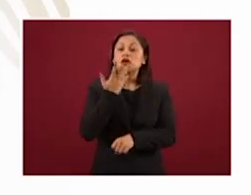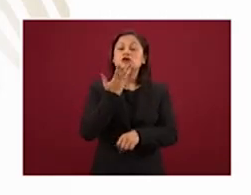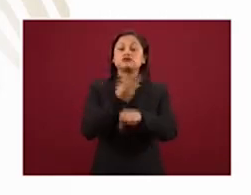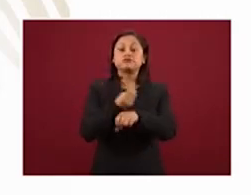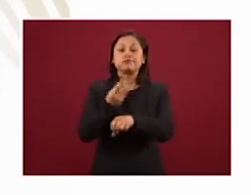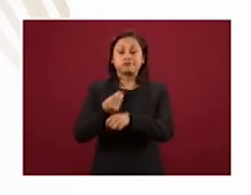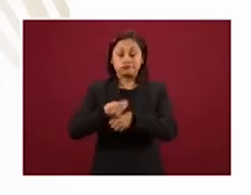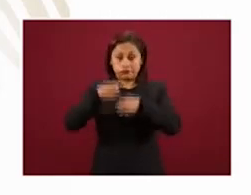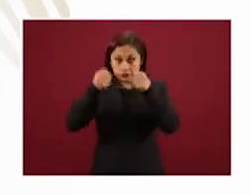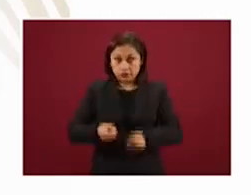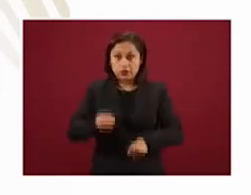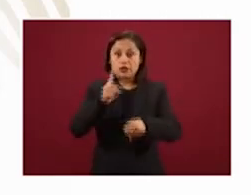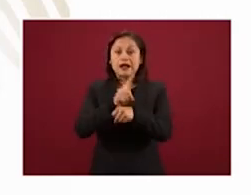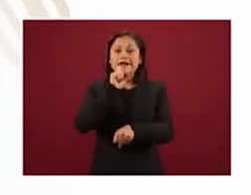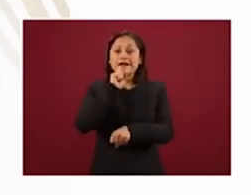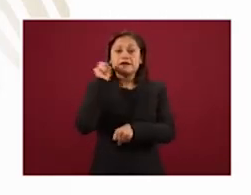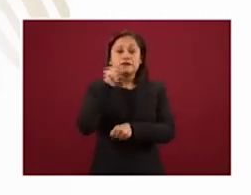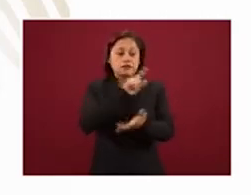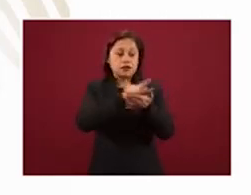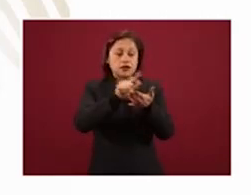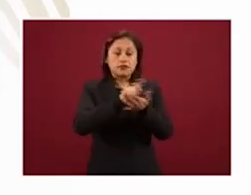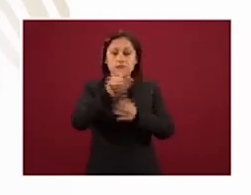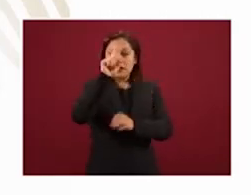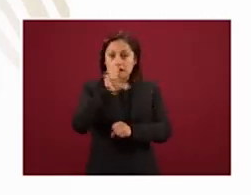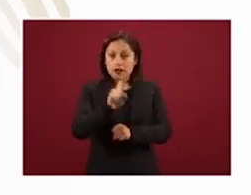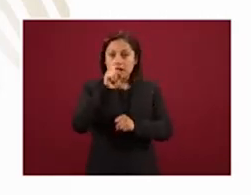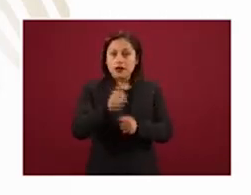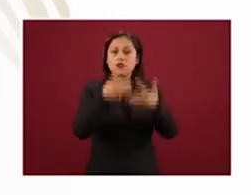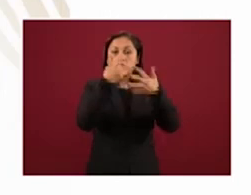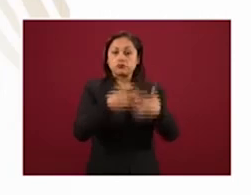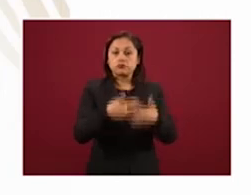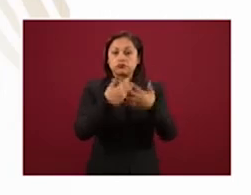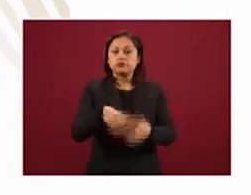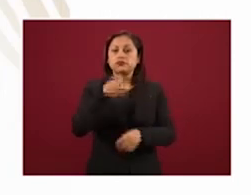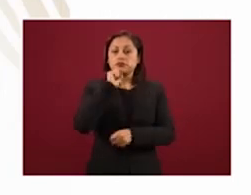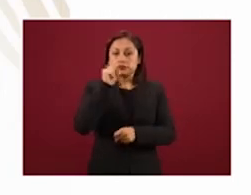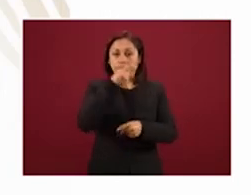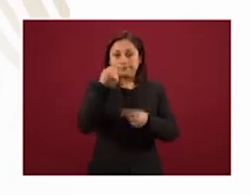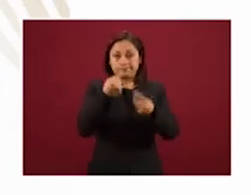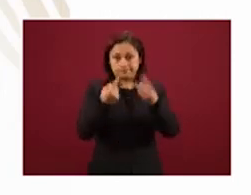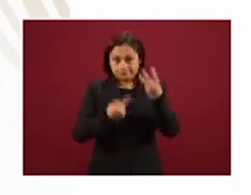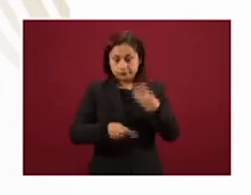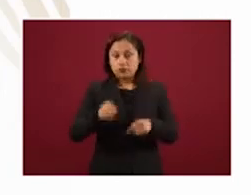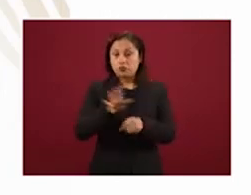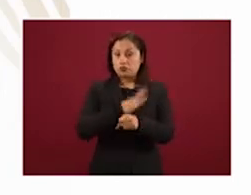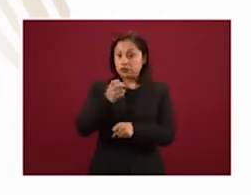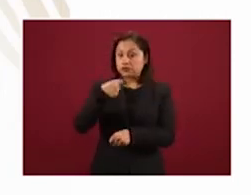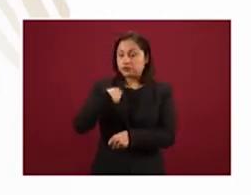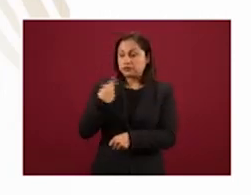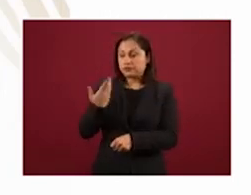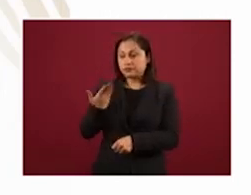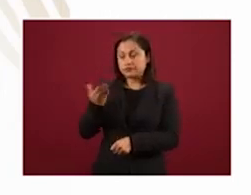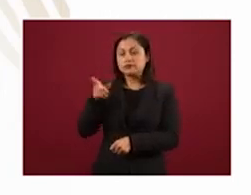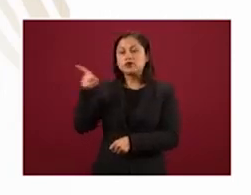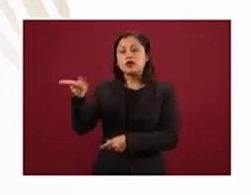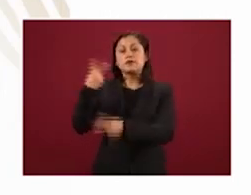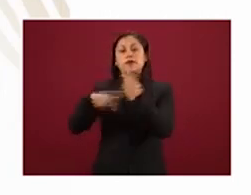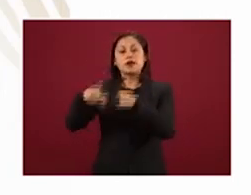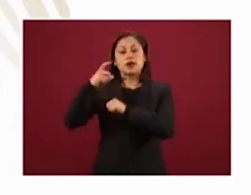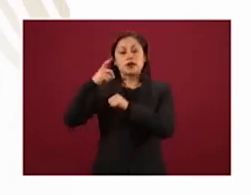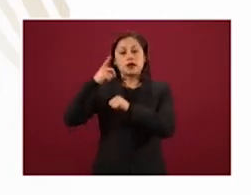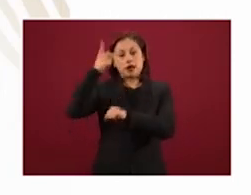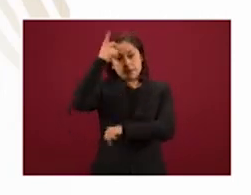aguas residuales y las lagunas de oxidación, para lo cual he citado la importancia de que esté la directora de Conagua en